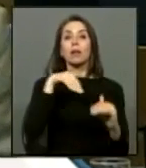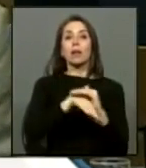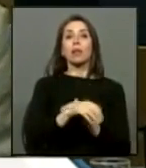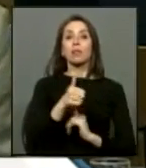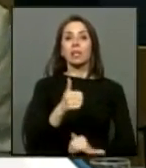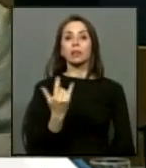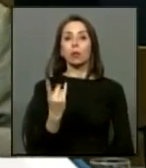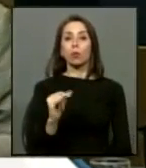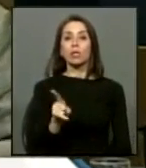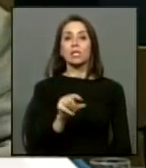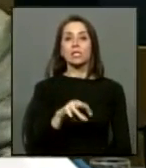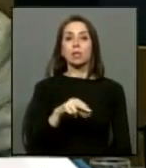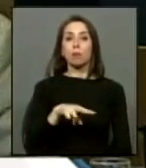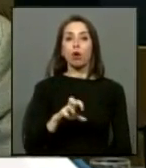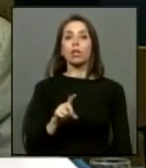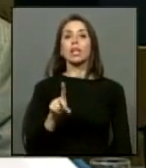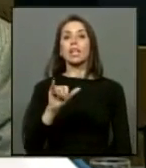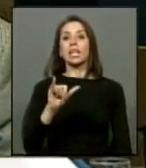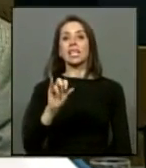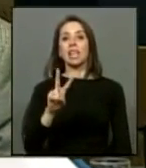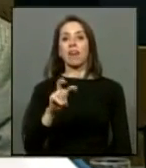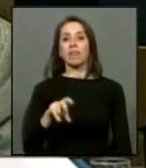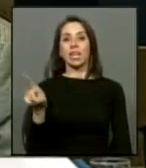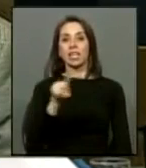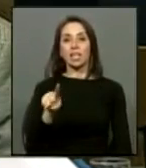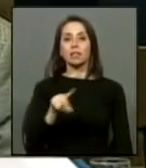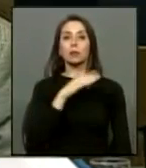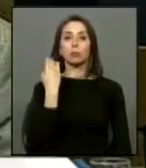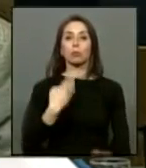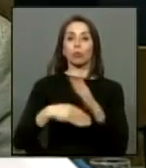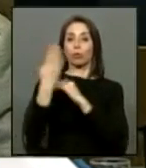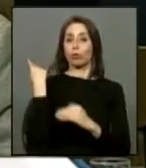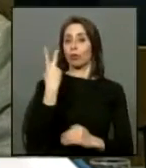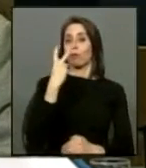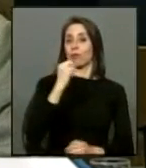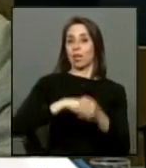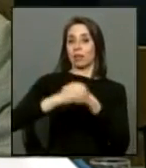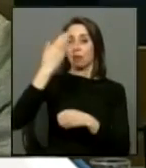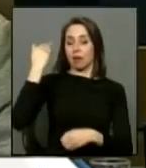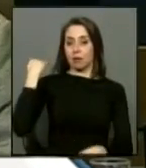Llévenes muerto hace ya más de veintitantos años